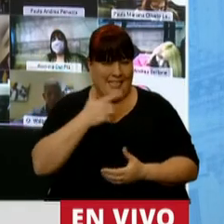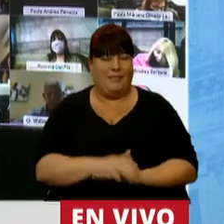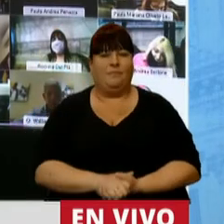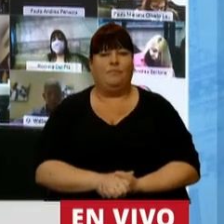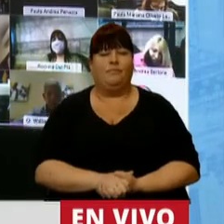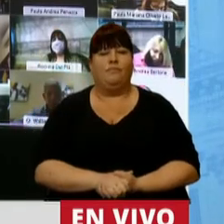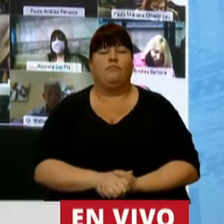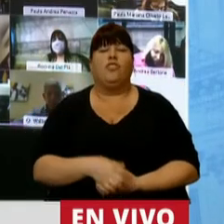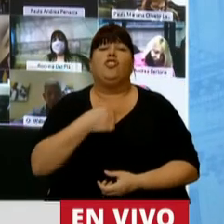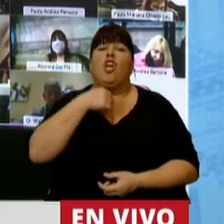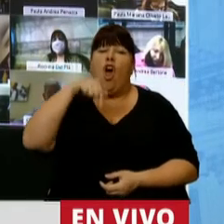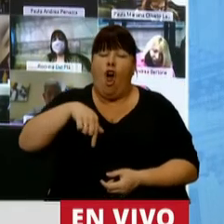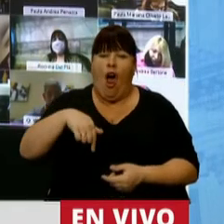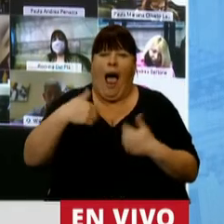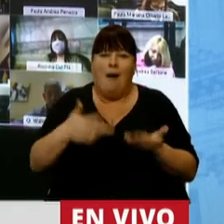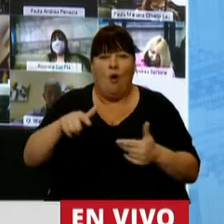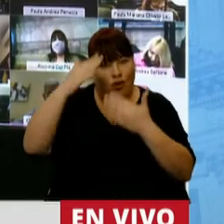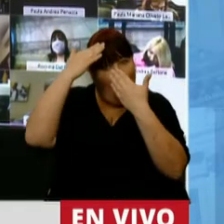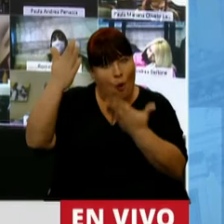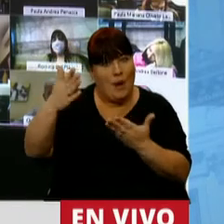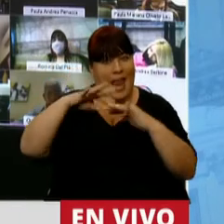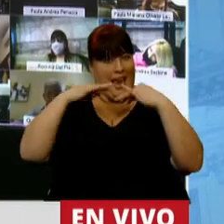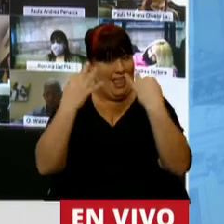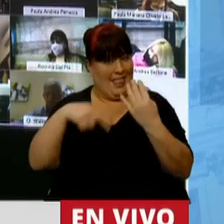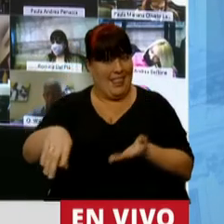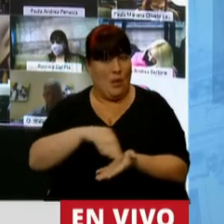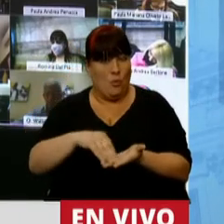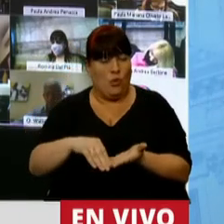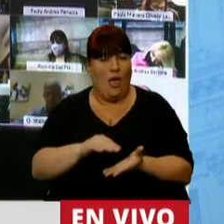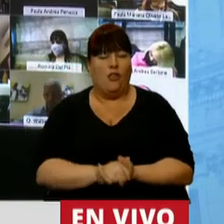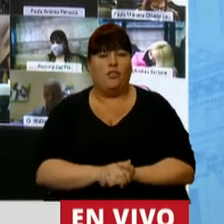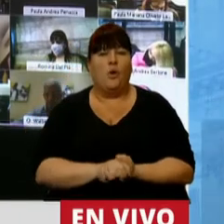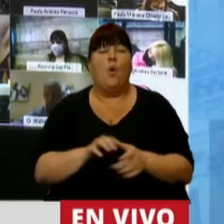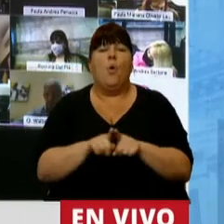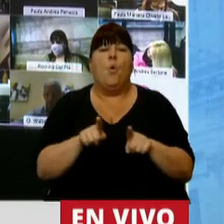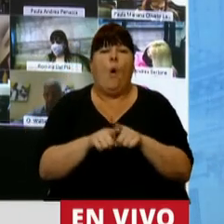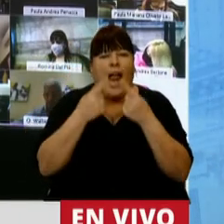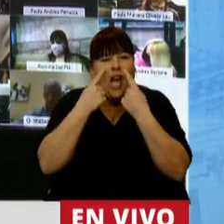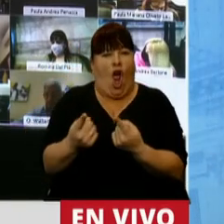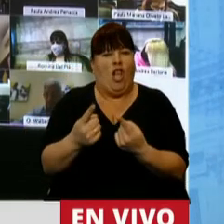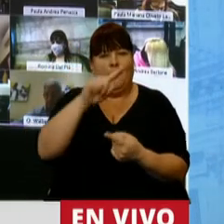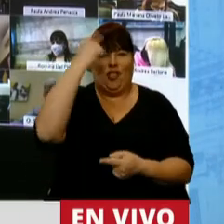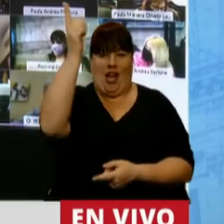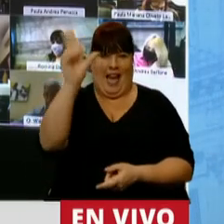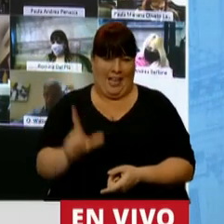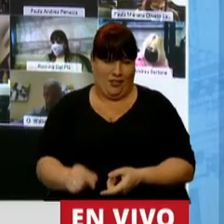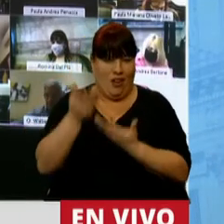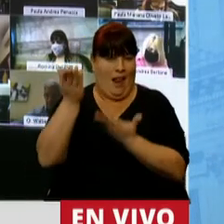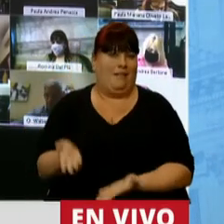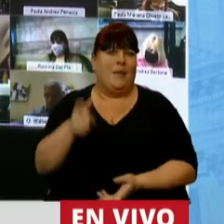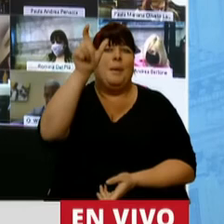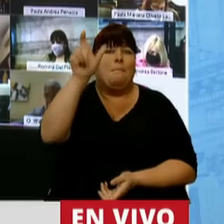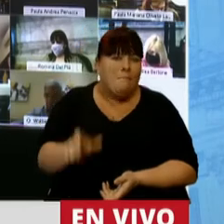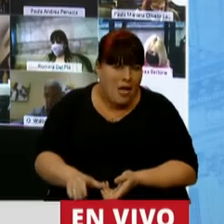quiero que hoy sirva este homenaje en la Cámara de Diputados como un reconocimiento nacional a esta